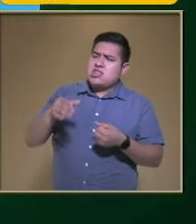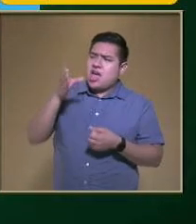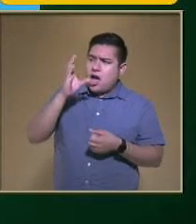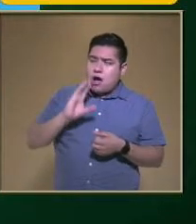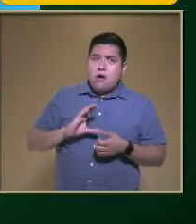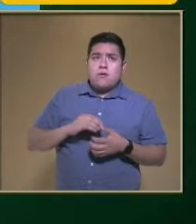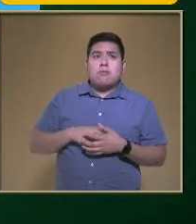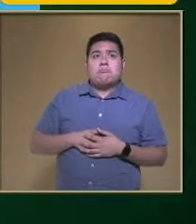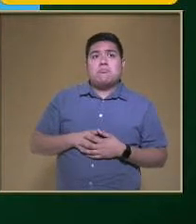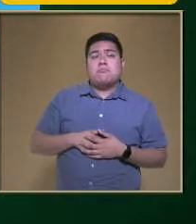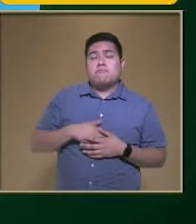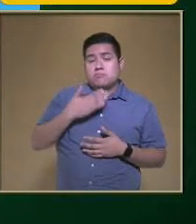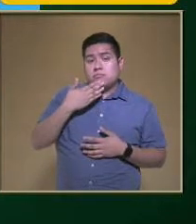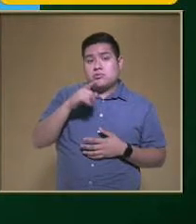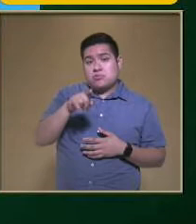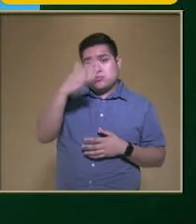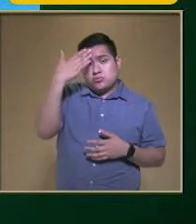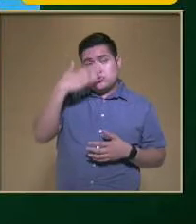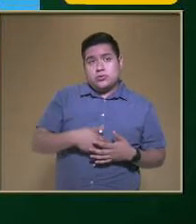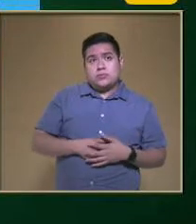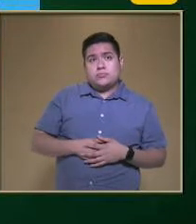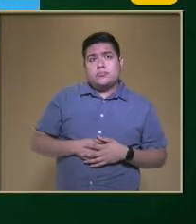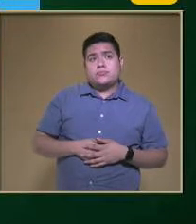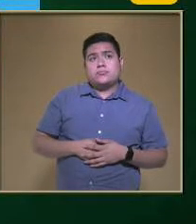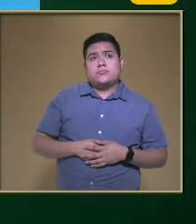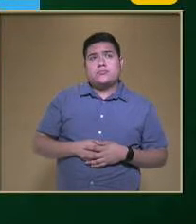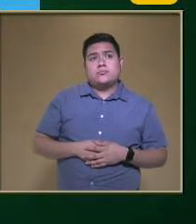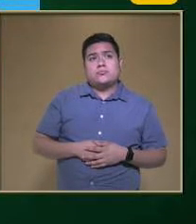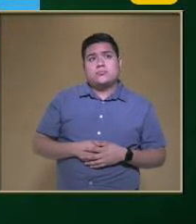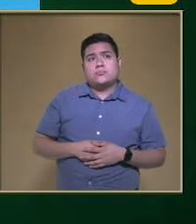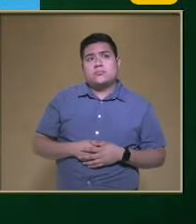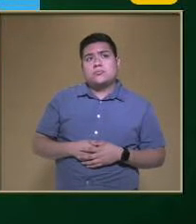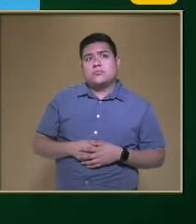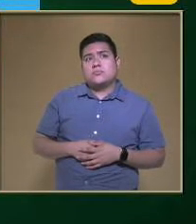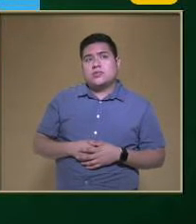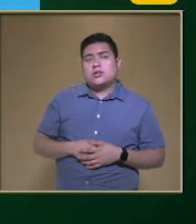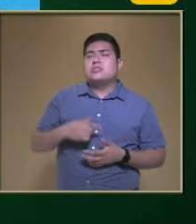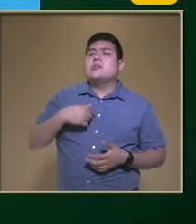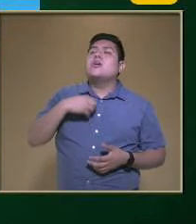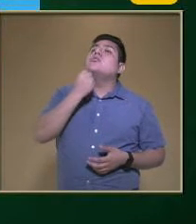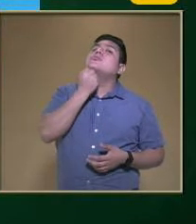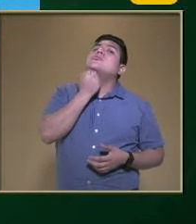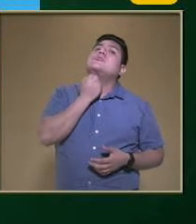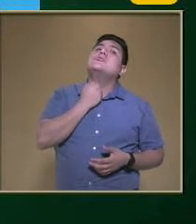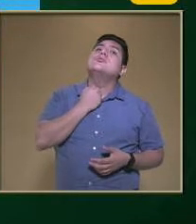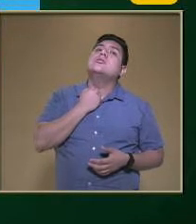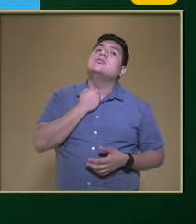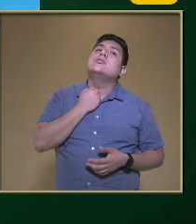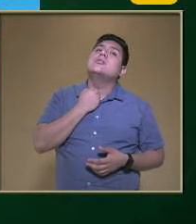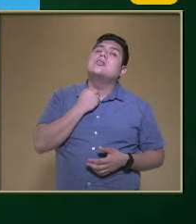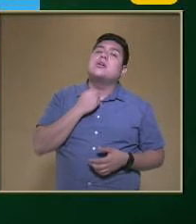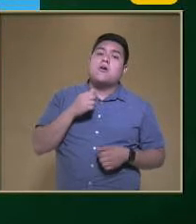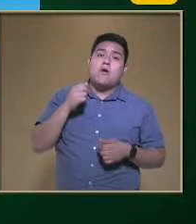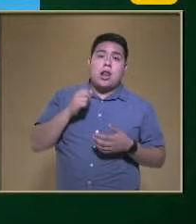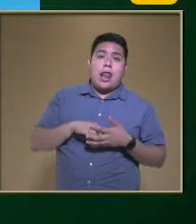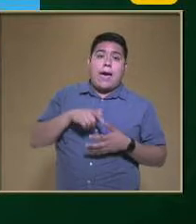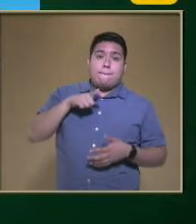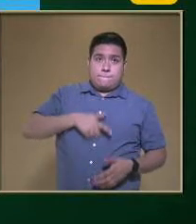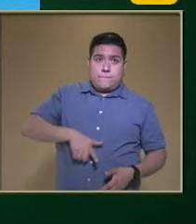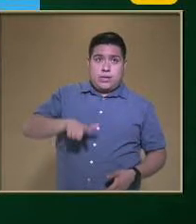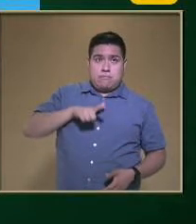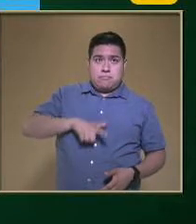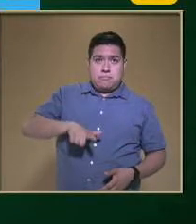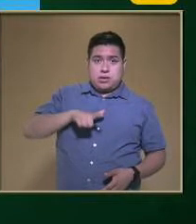Podemos saberlo Si Rara vez Tengo sed O si la orina Es incolora O de color Amarillo claro